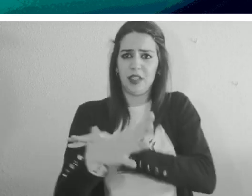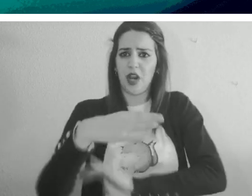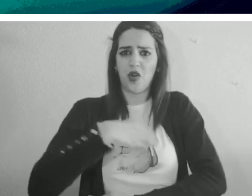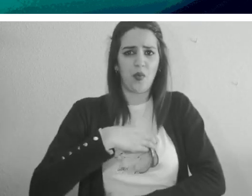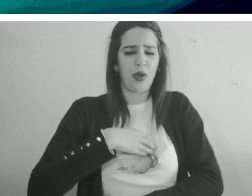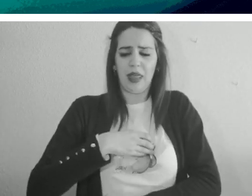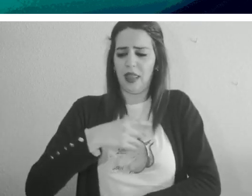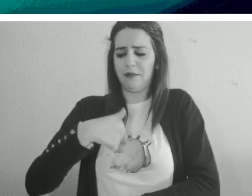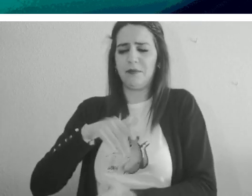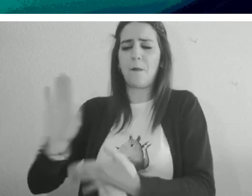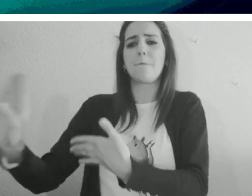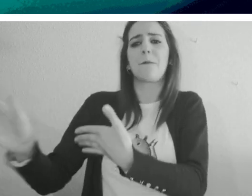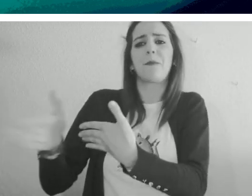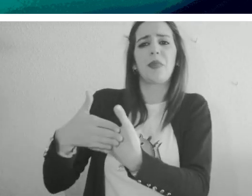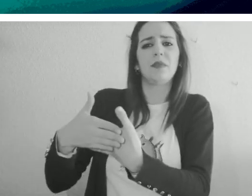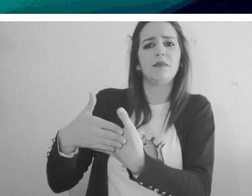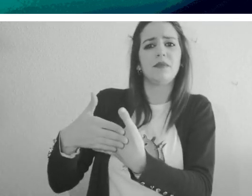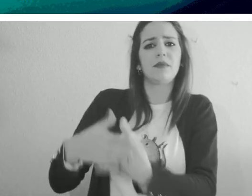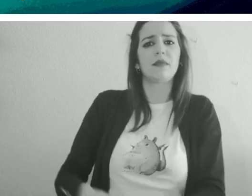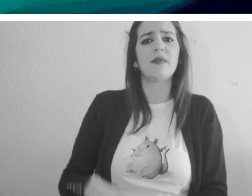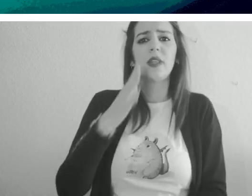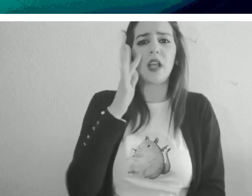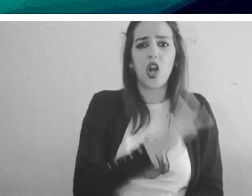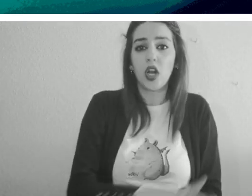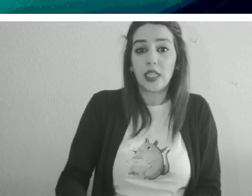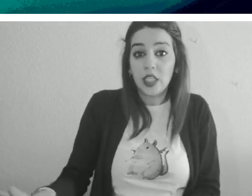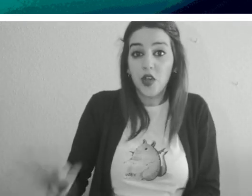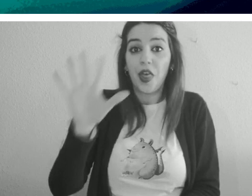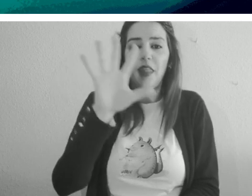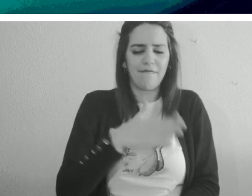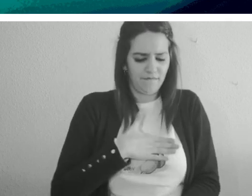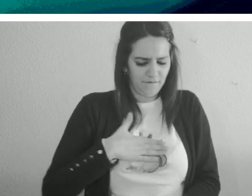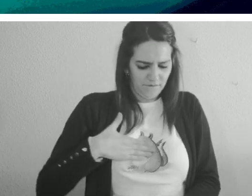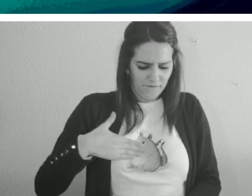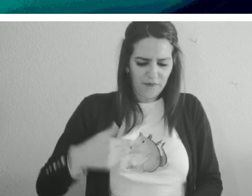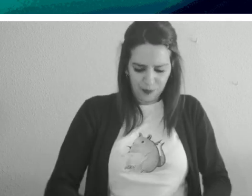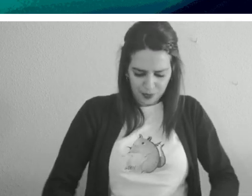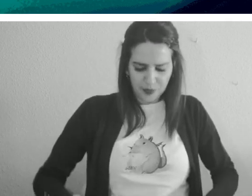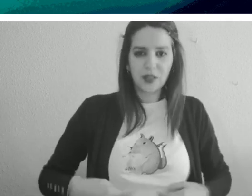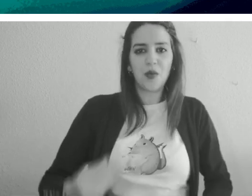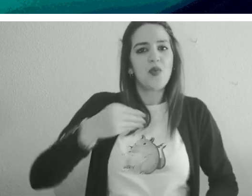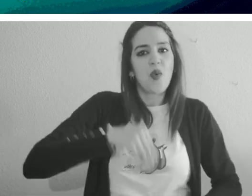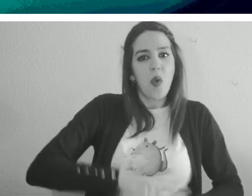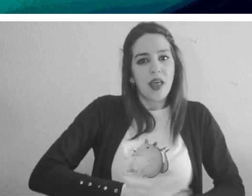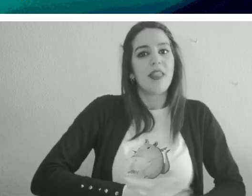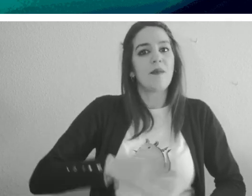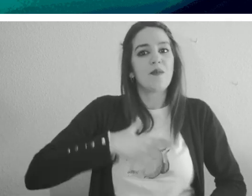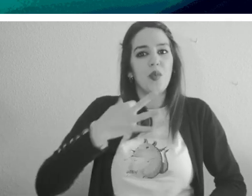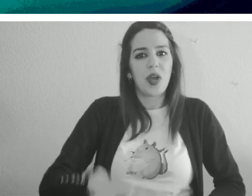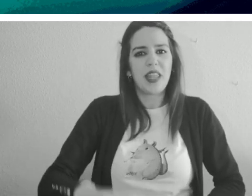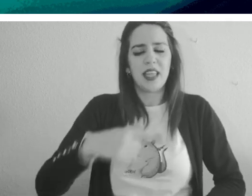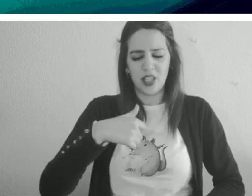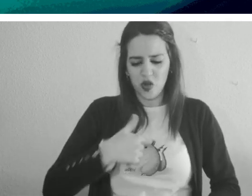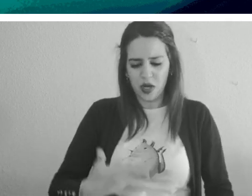puerta. Los niños podrán poner cinco deseos en mi bolsillo. Y yo les ayudaré para que se